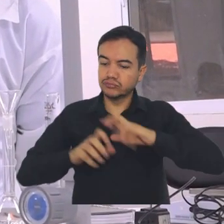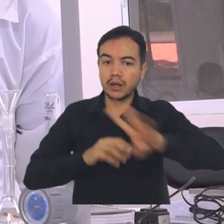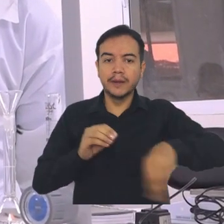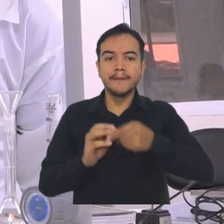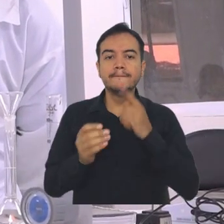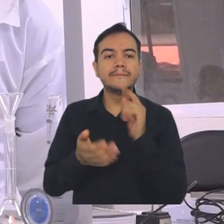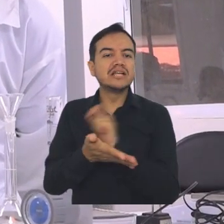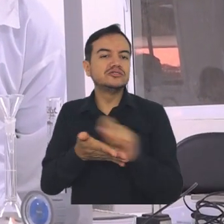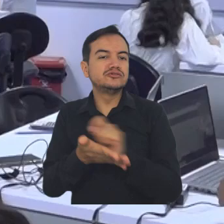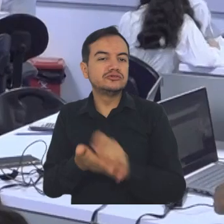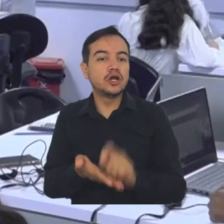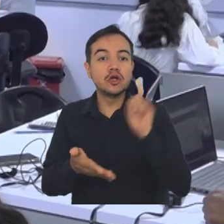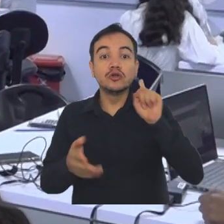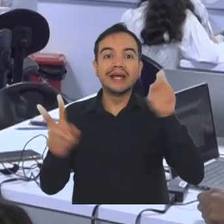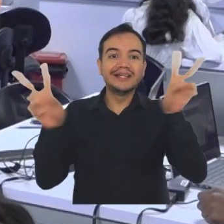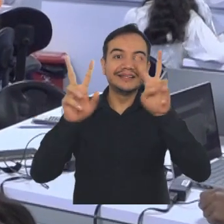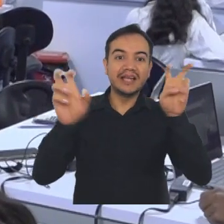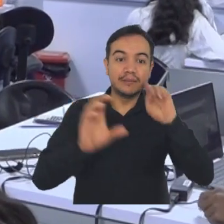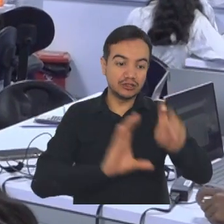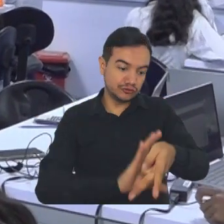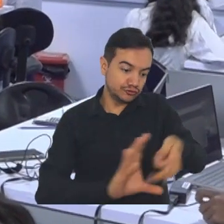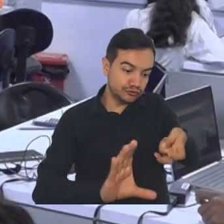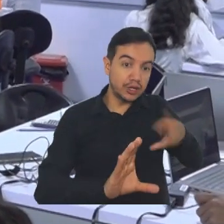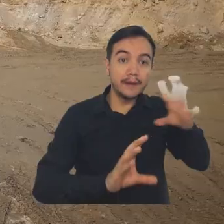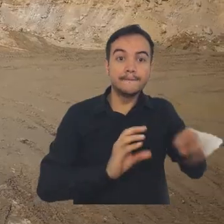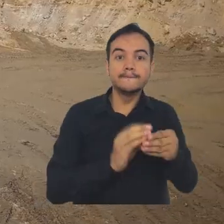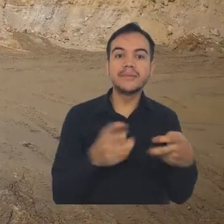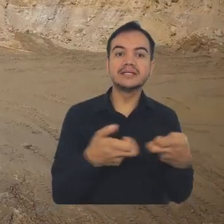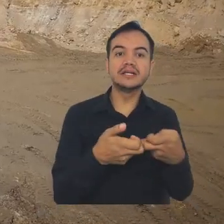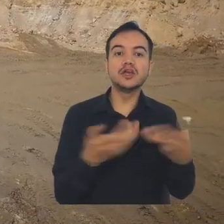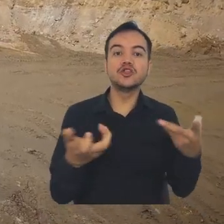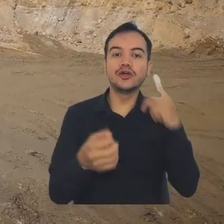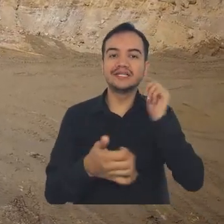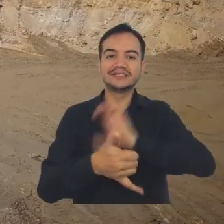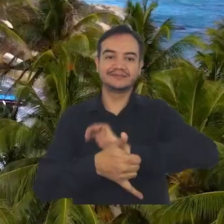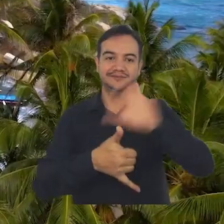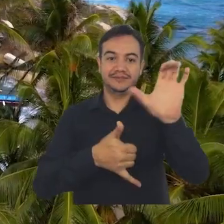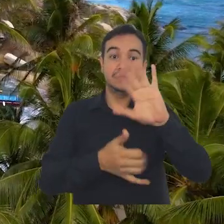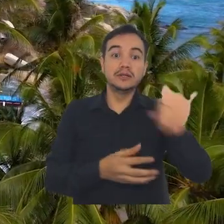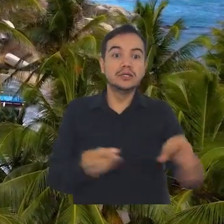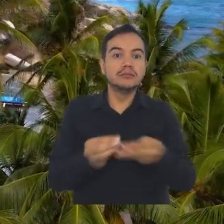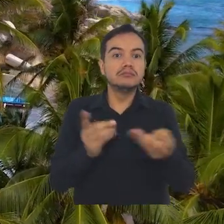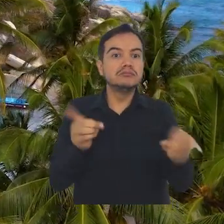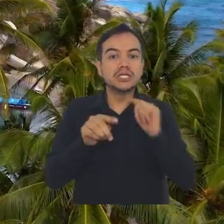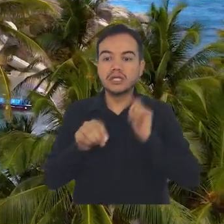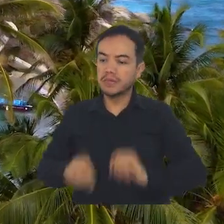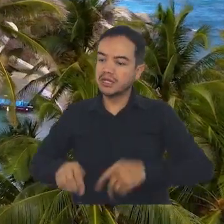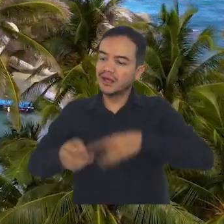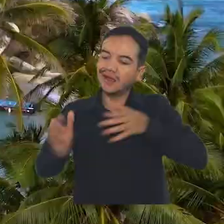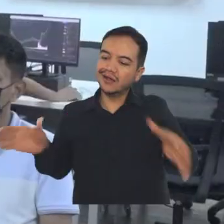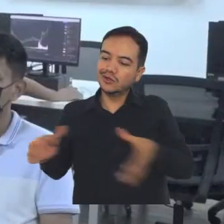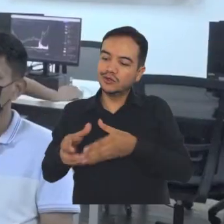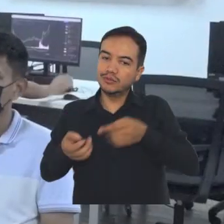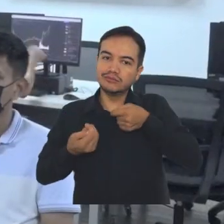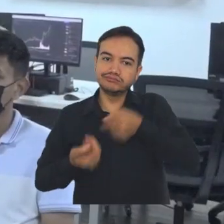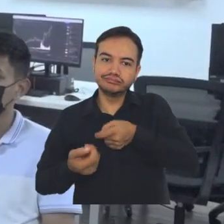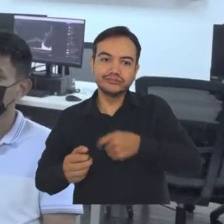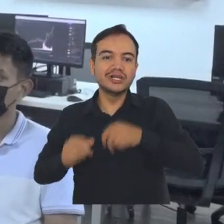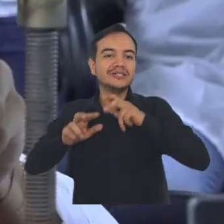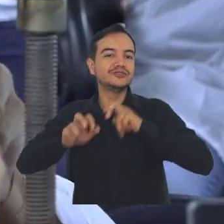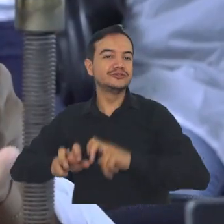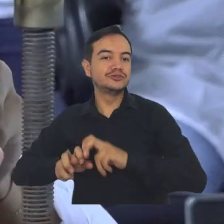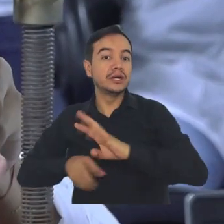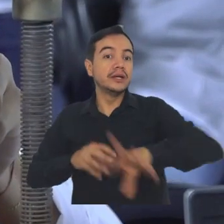han adelantado investigaciones y publicaciones sobre la agenda de transición mineroenergética en el Caribe colombiano. Además, existe un